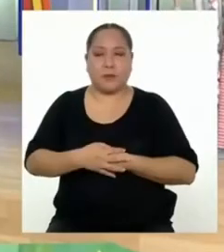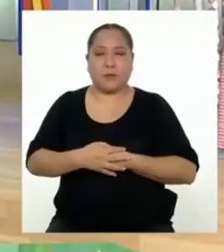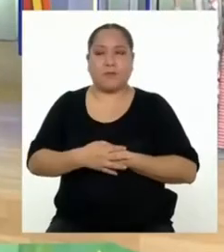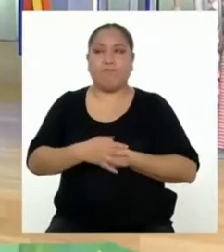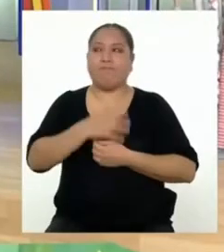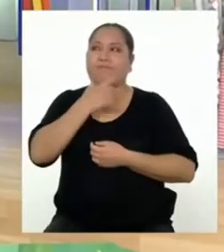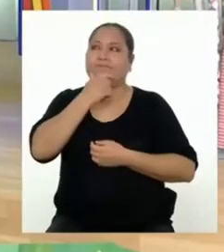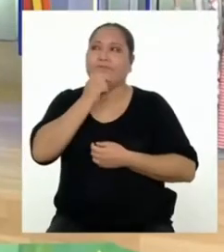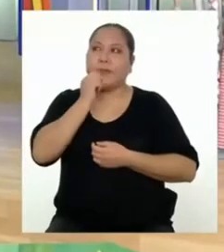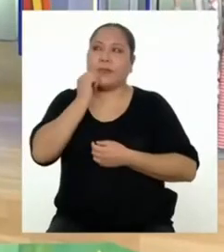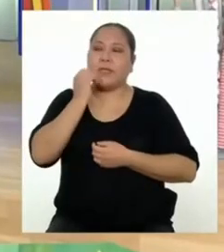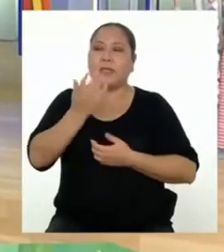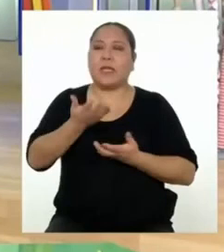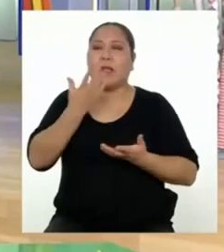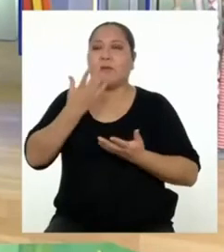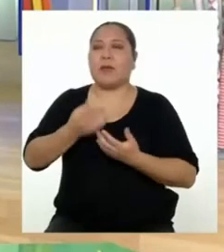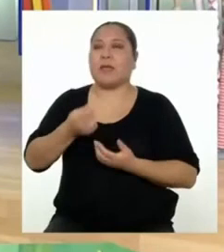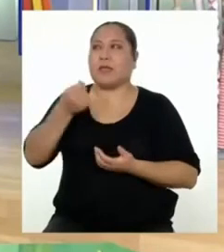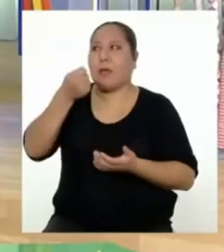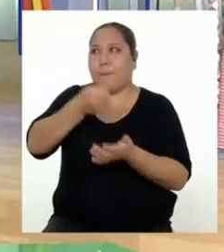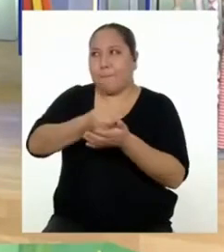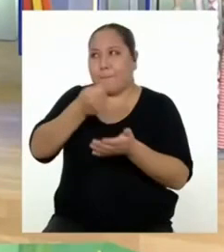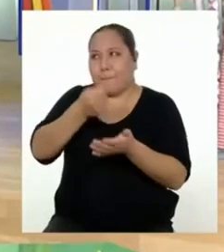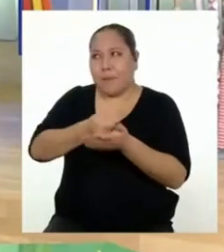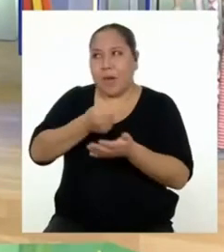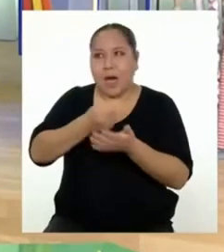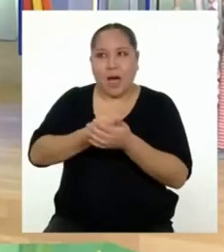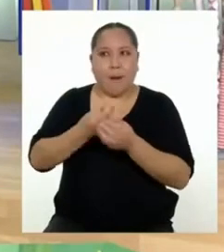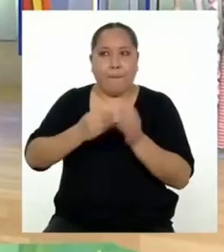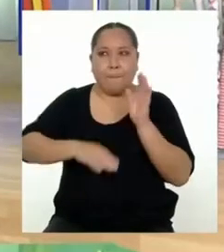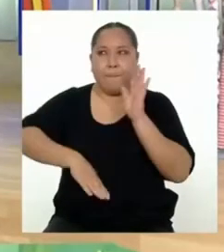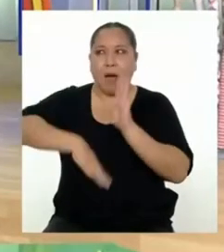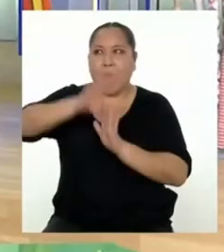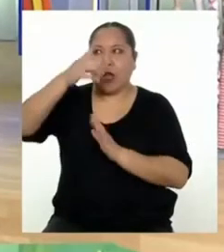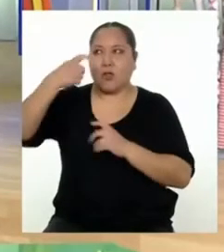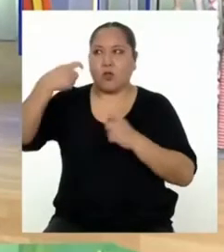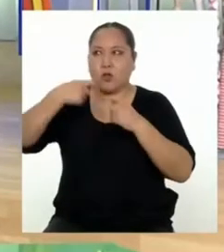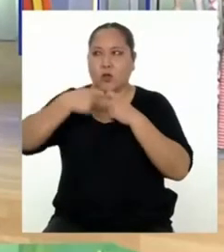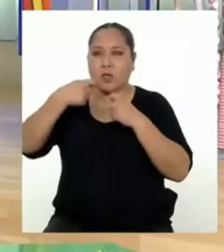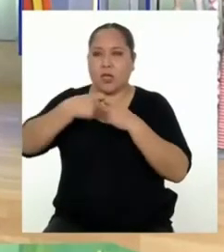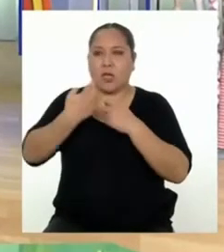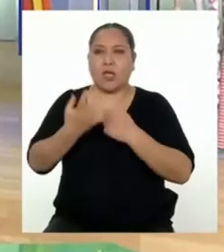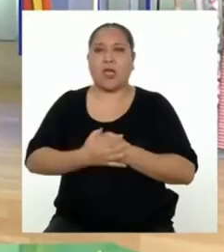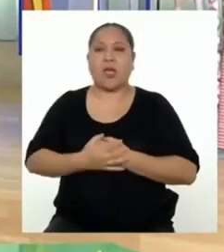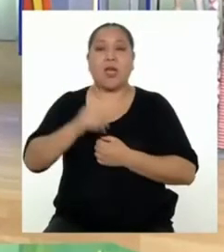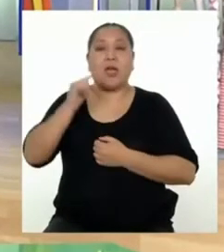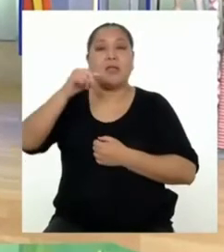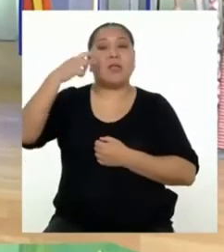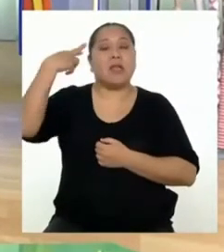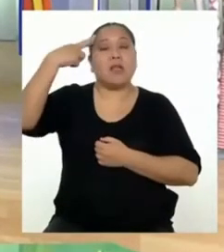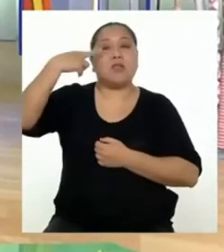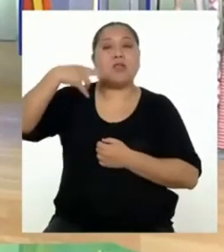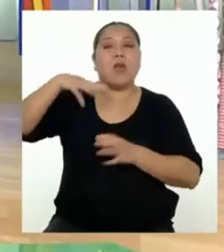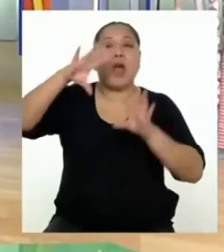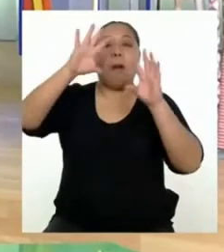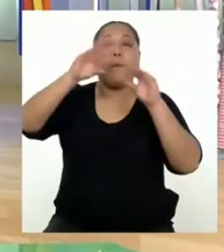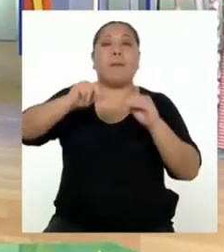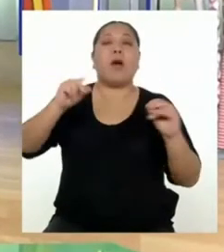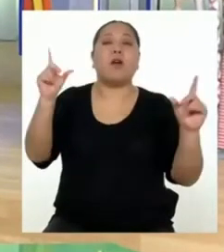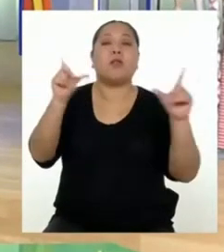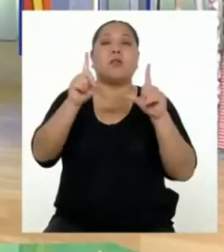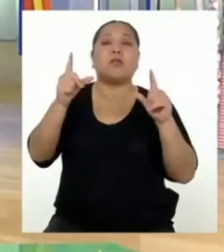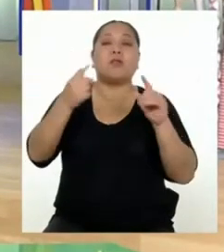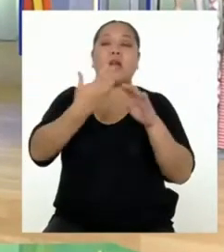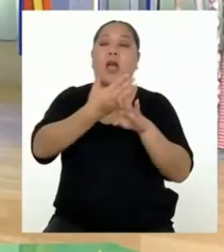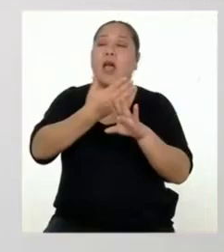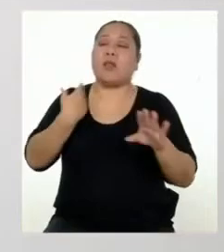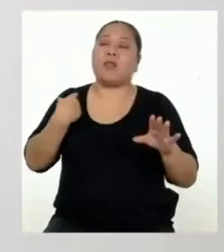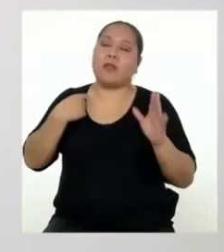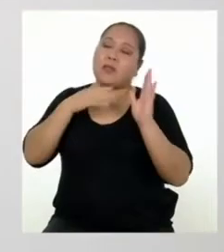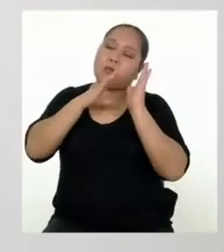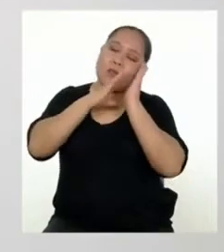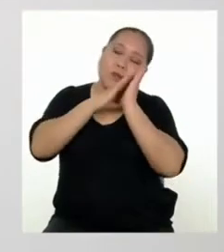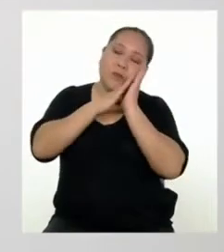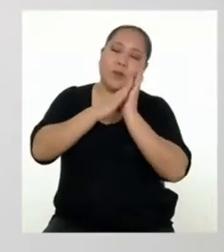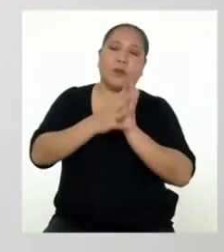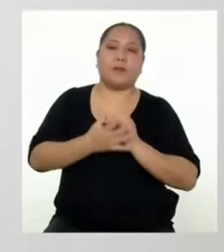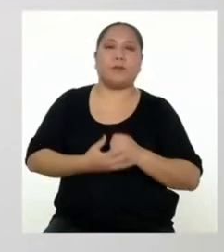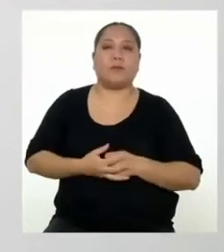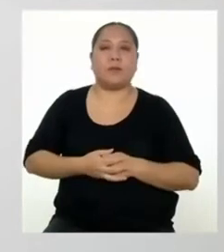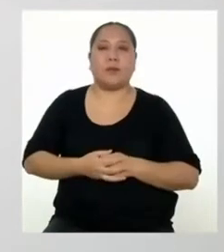¿Podrían ser el tener un gasto innecesario de energía? Por eso, ahora siempre apago el televisor antes de ir a dormir.